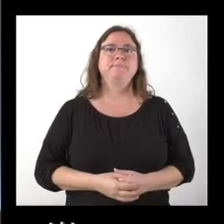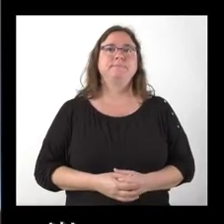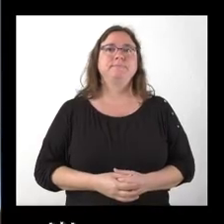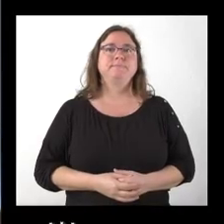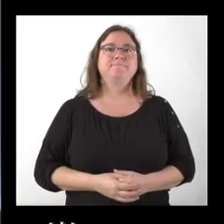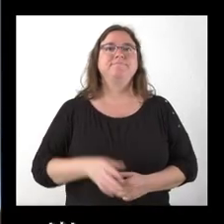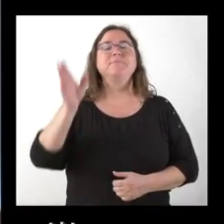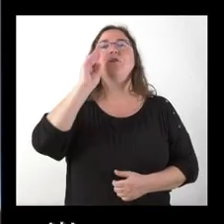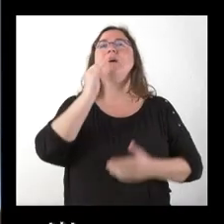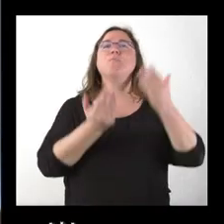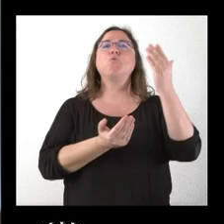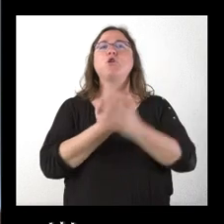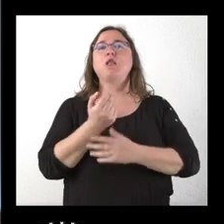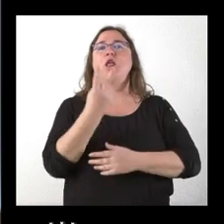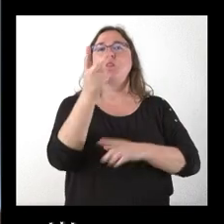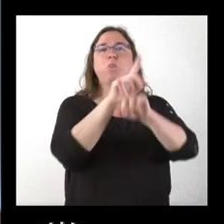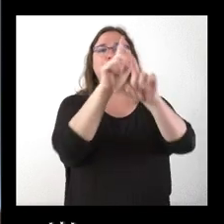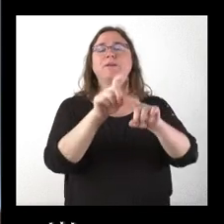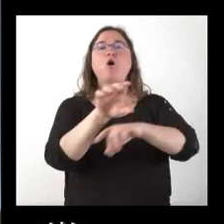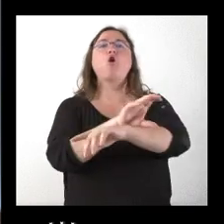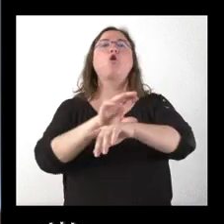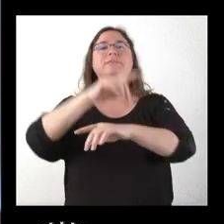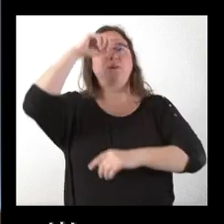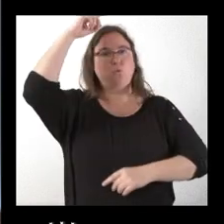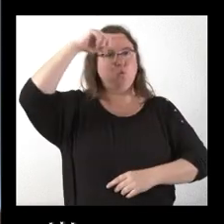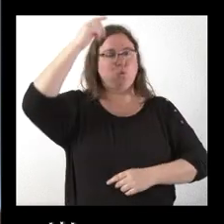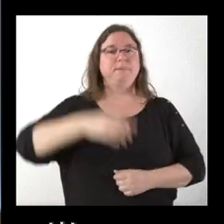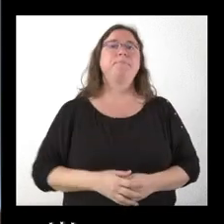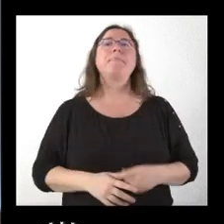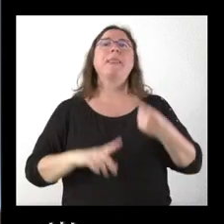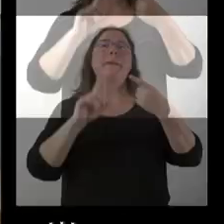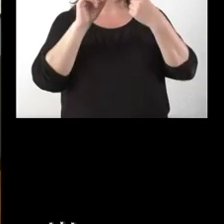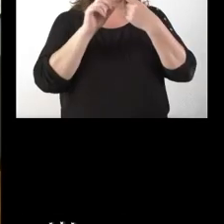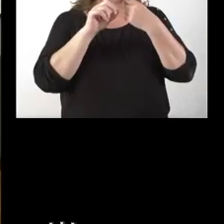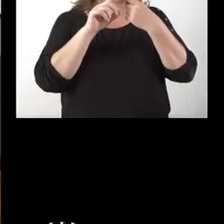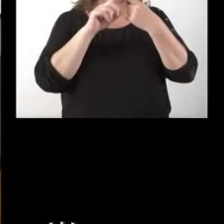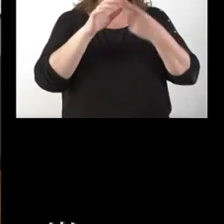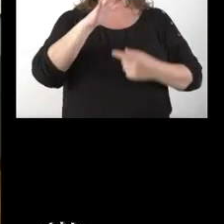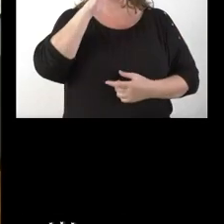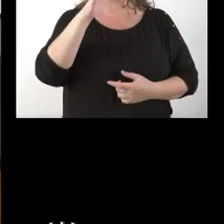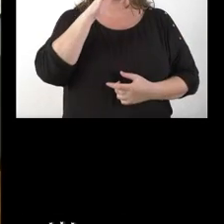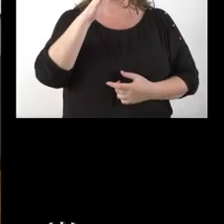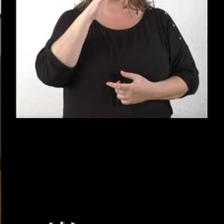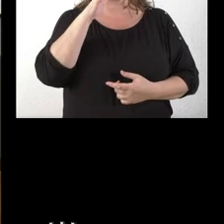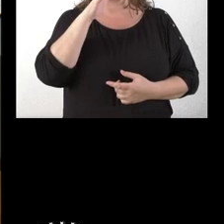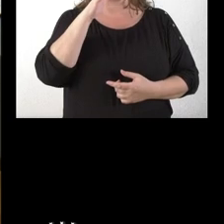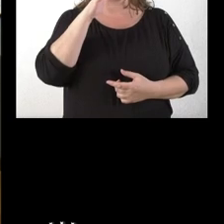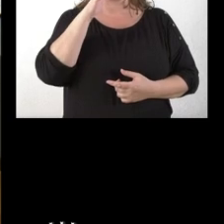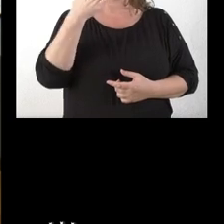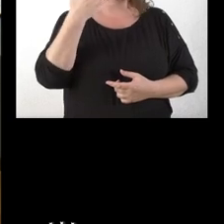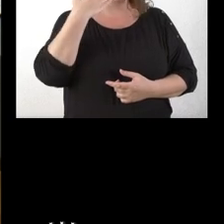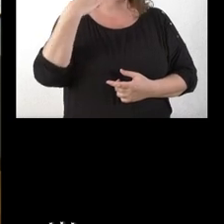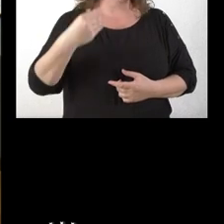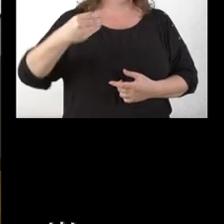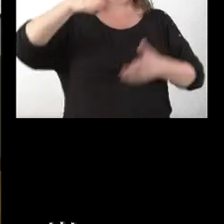Hola, buenos días. Tenía dos cuestiones para el consejero de Cultura. La primera es qué pasa con la edición de este año de las edades del hombre. Si